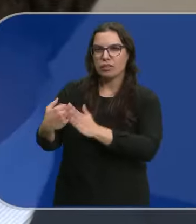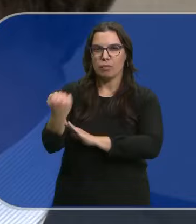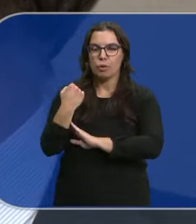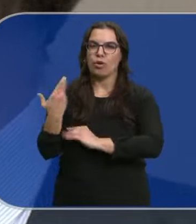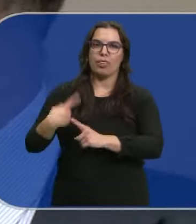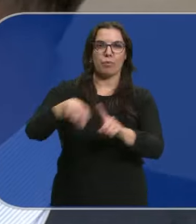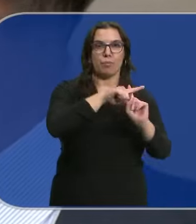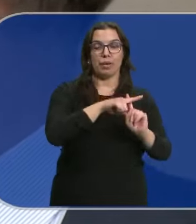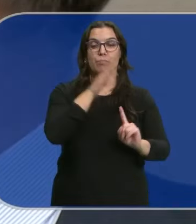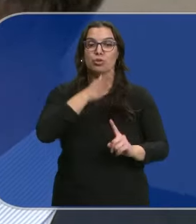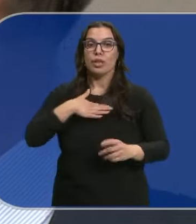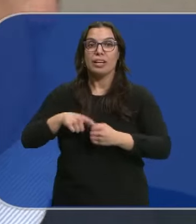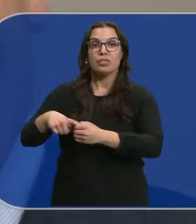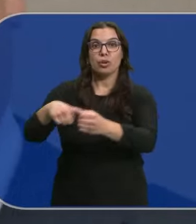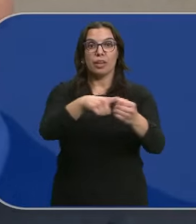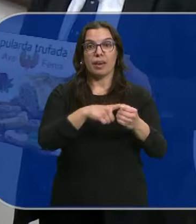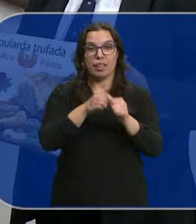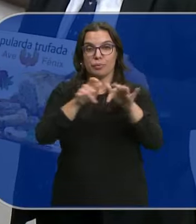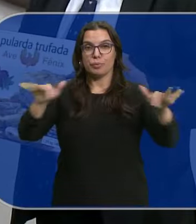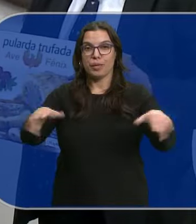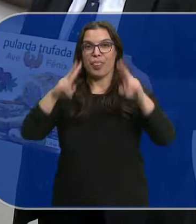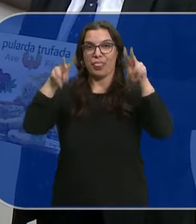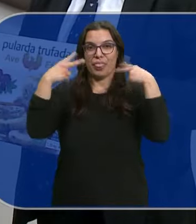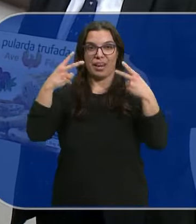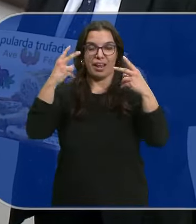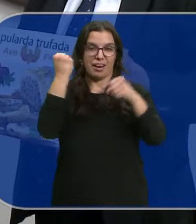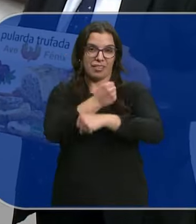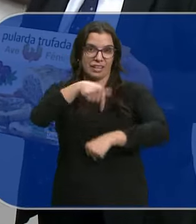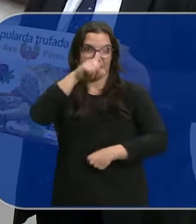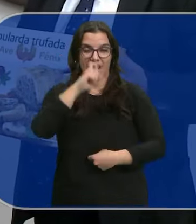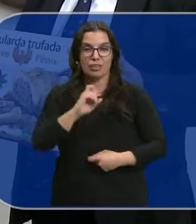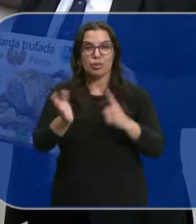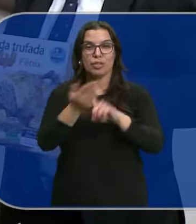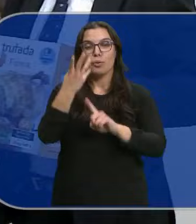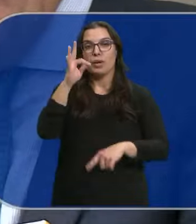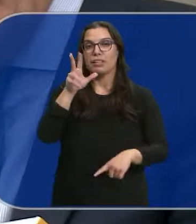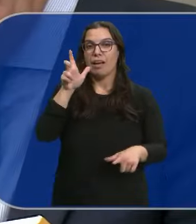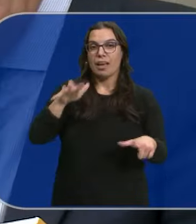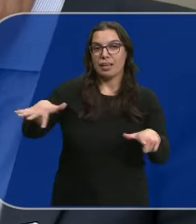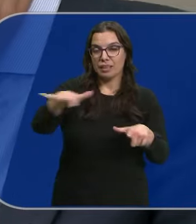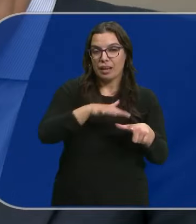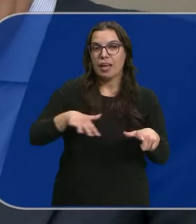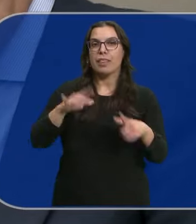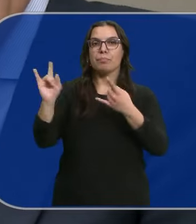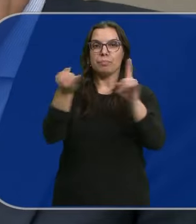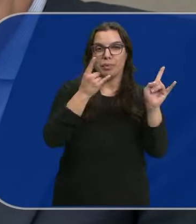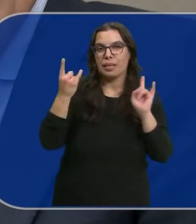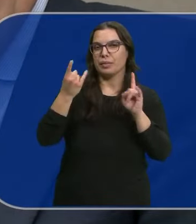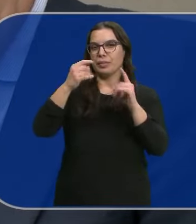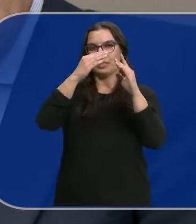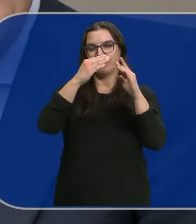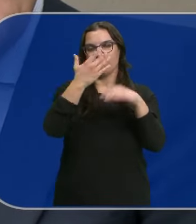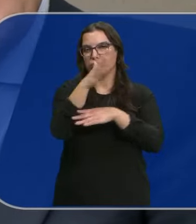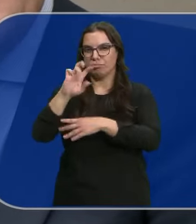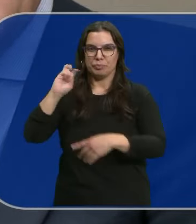nos han dado Quieren llenar de solidaridad Las cenas de Navidad De este año Y alcanzar las 40 hectáreas De pino Encina Cerezos O lavanda